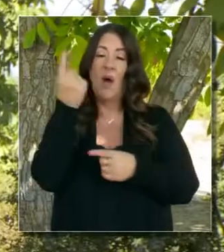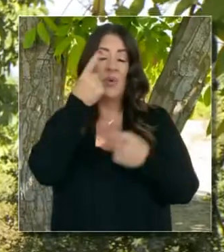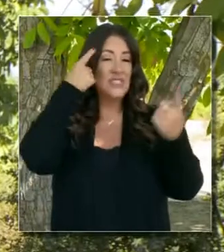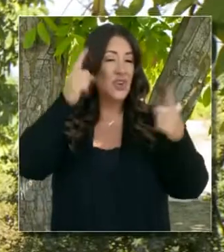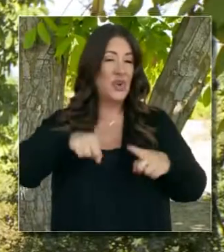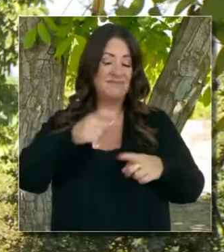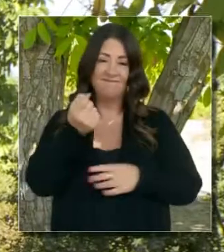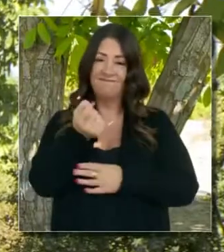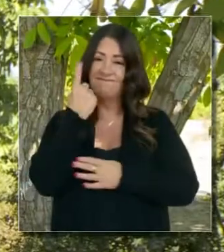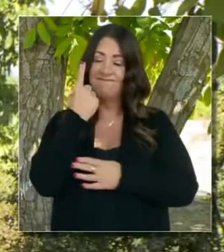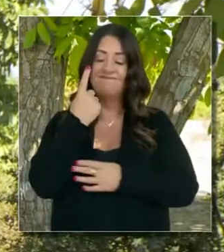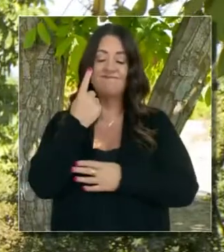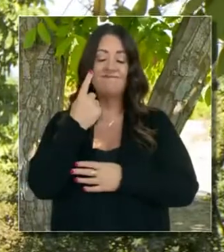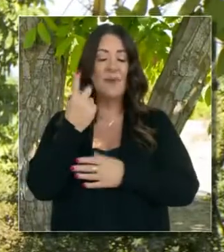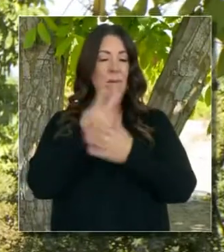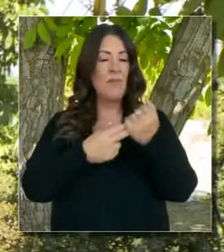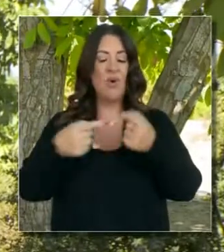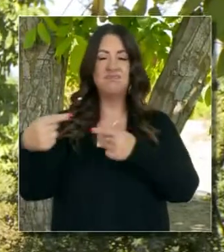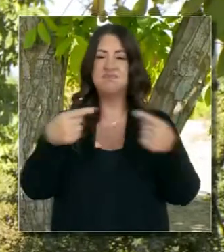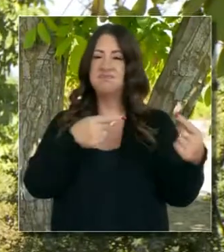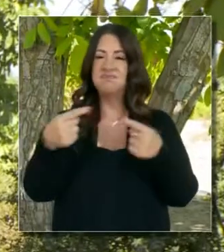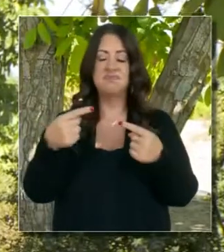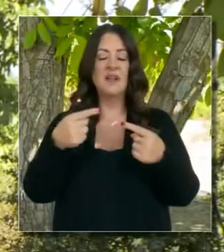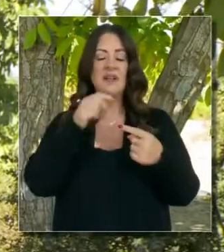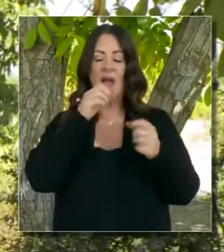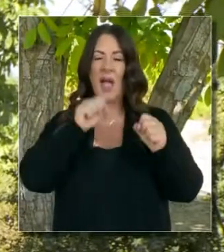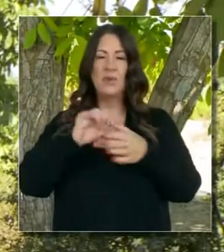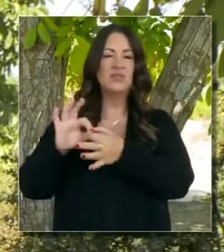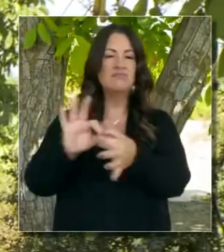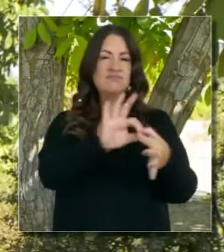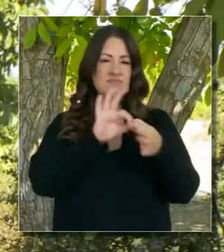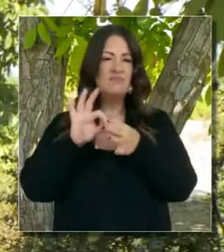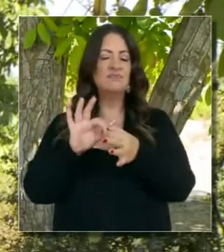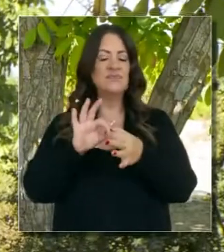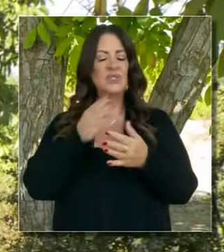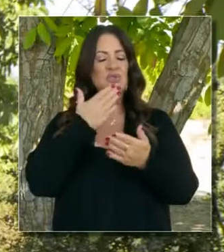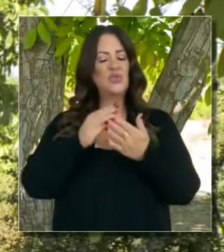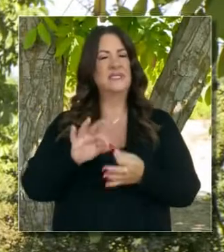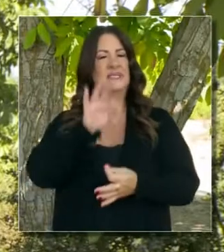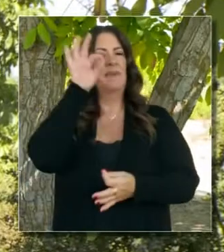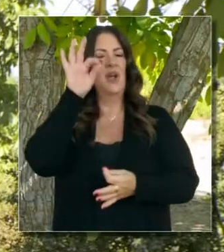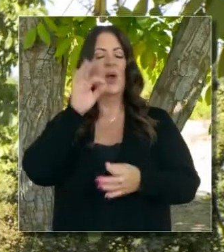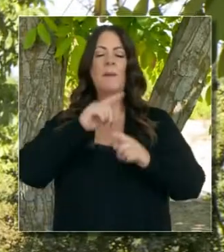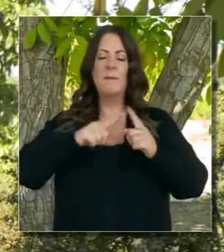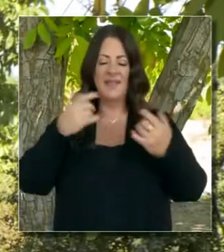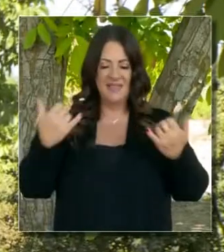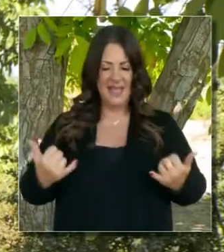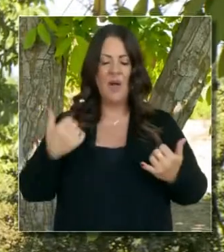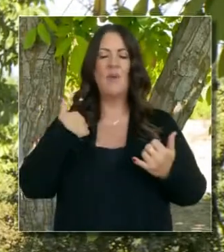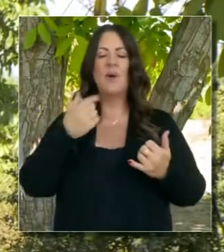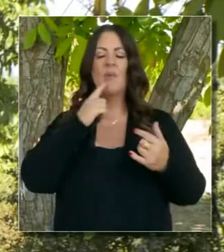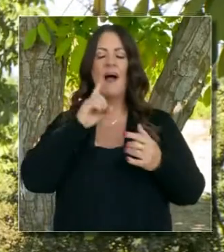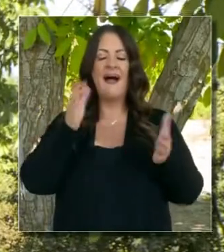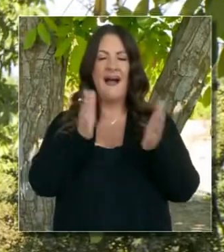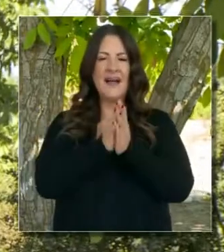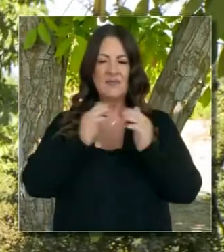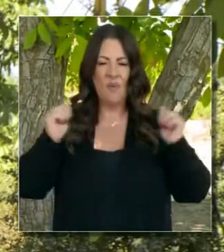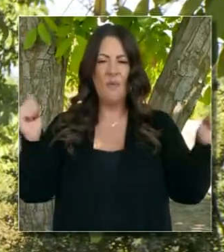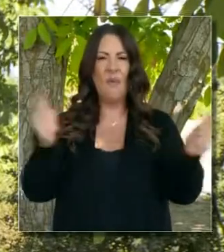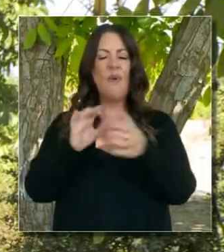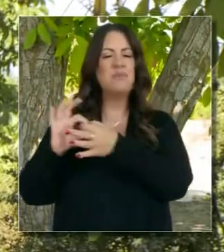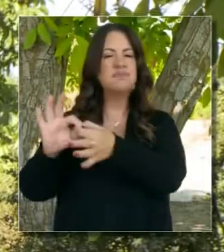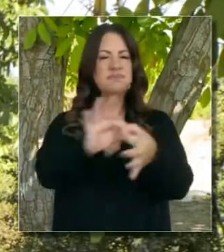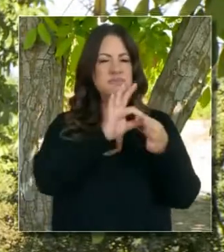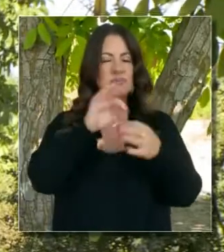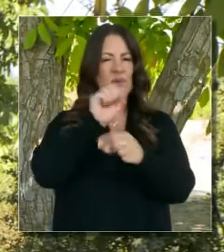unan. Partes que no siempre han concordado sobre muchos temas. Que han forcejeado para trabajar colaborativamente. Y unir a estas partes para avanzar